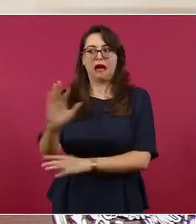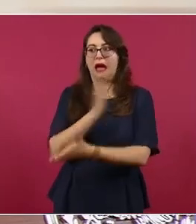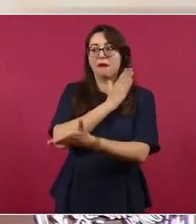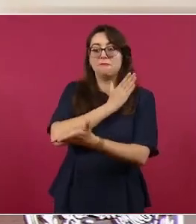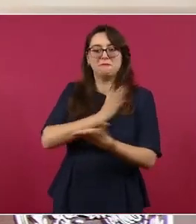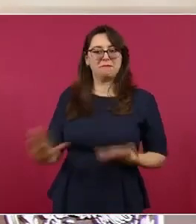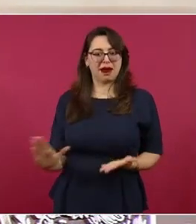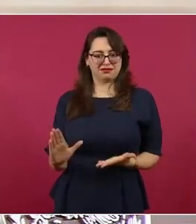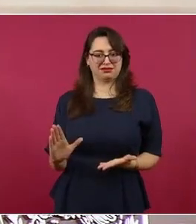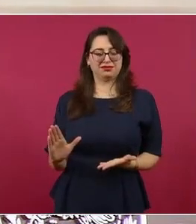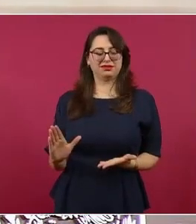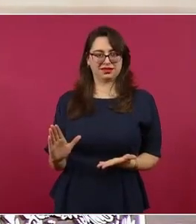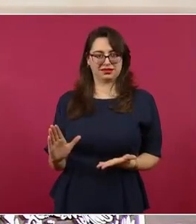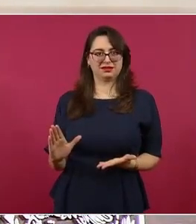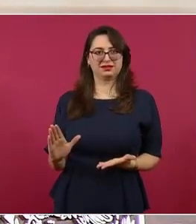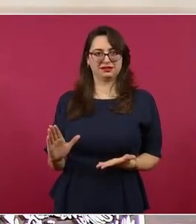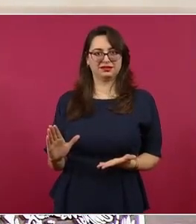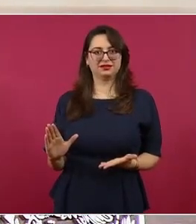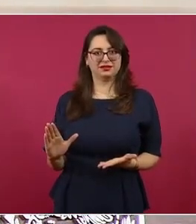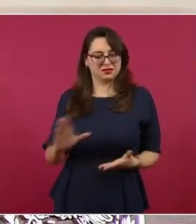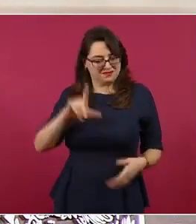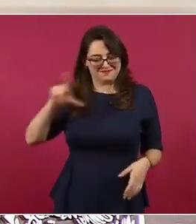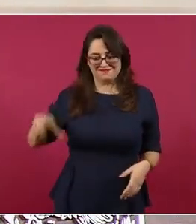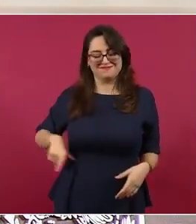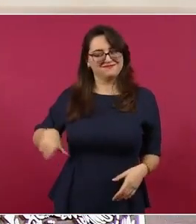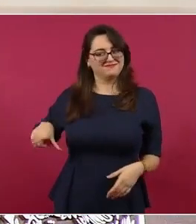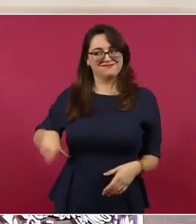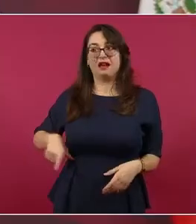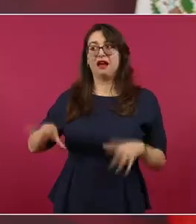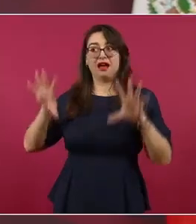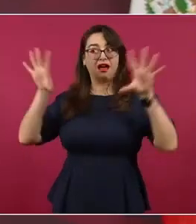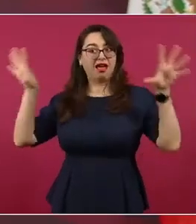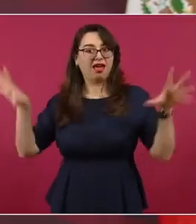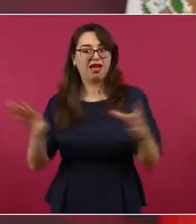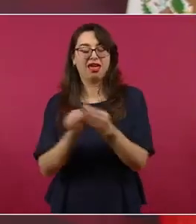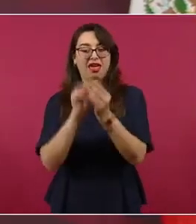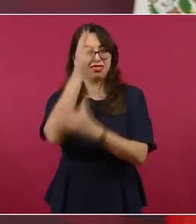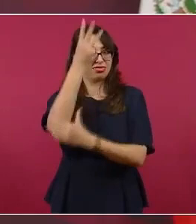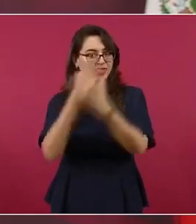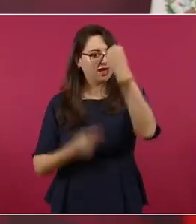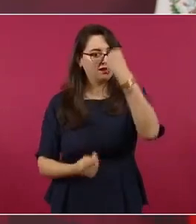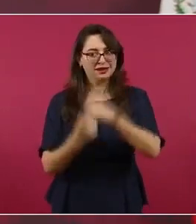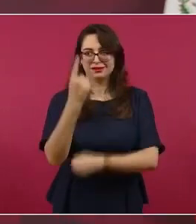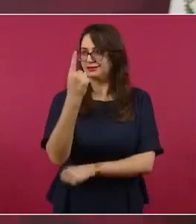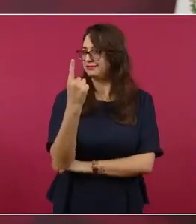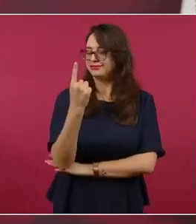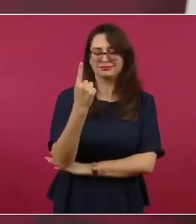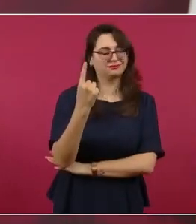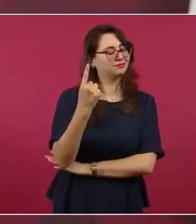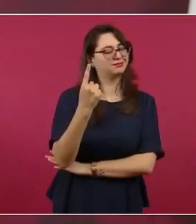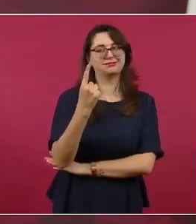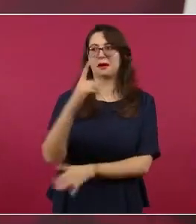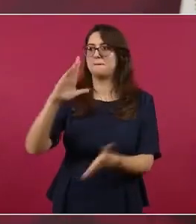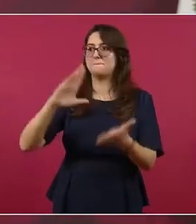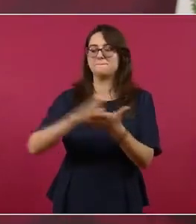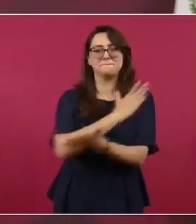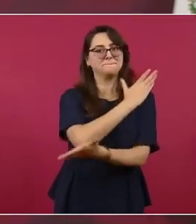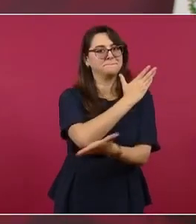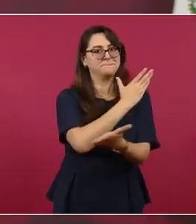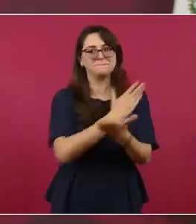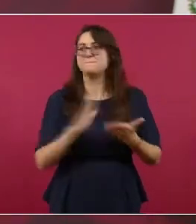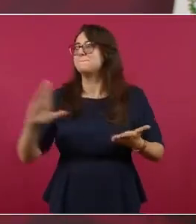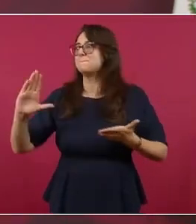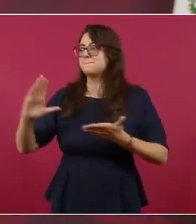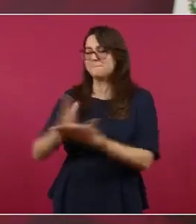Poder Judicial, la presidenta de la Suprema Corte,